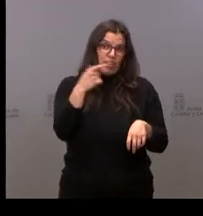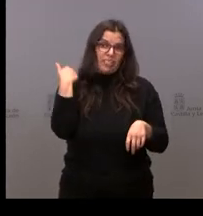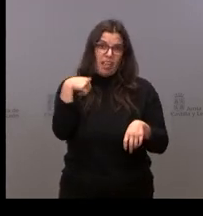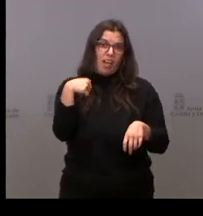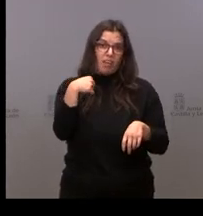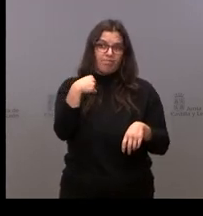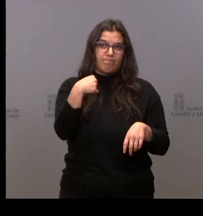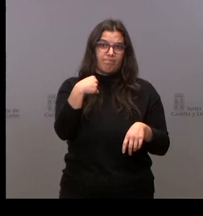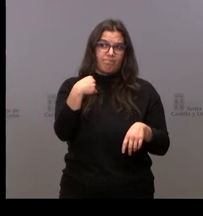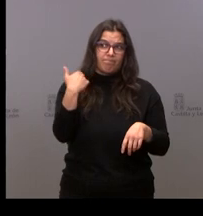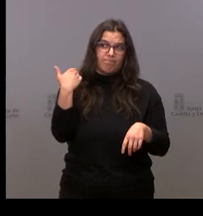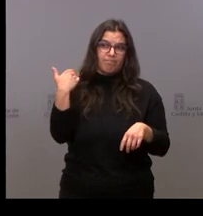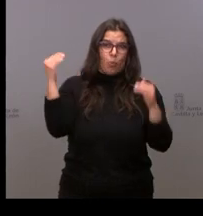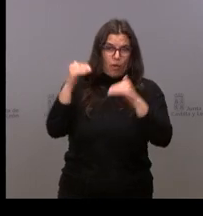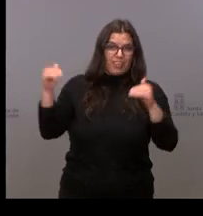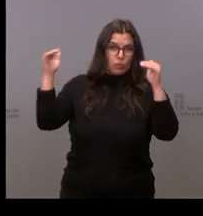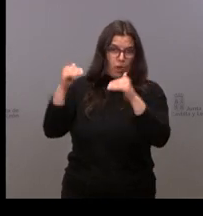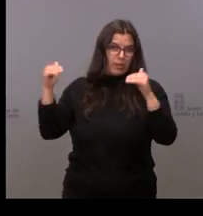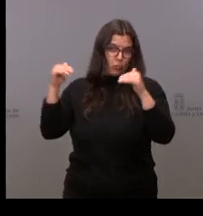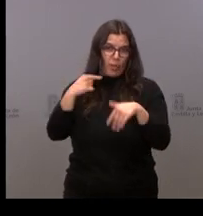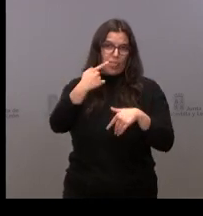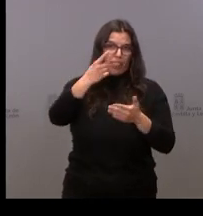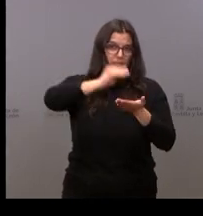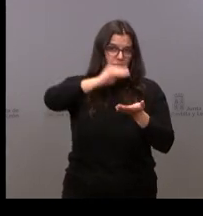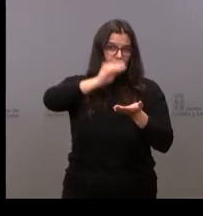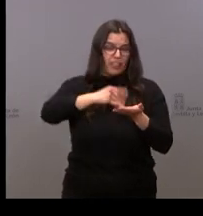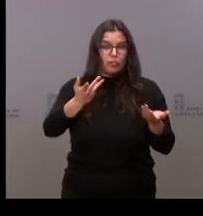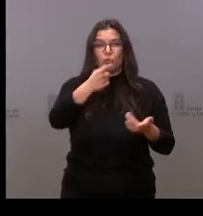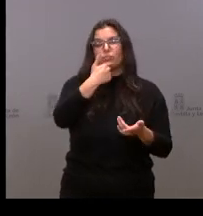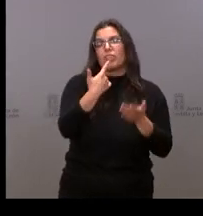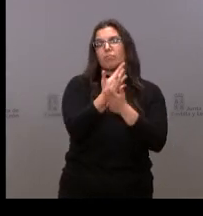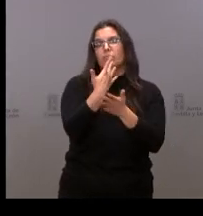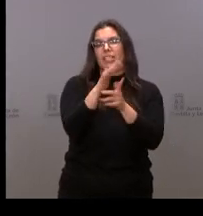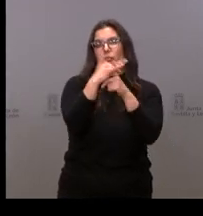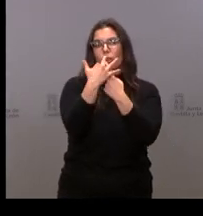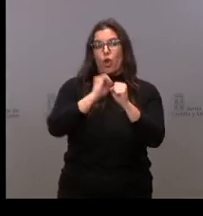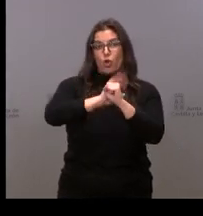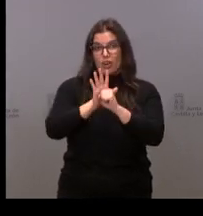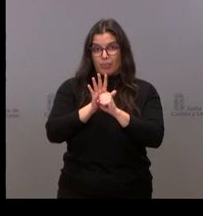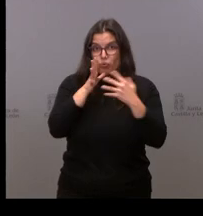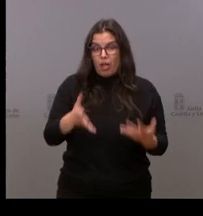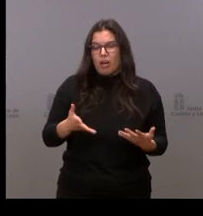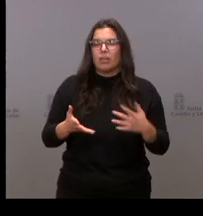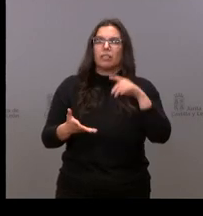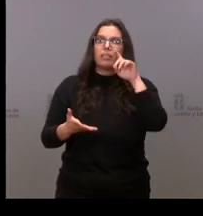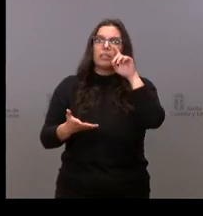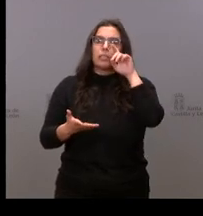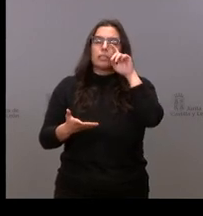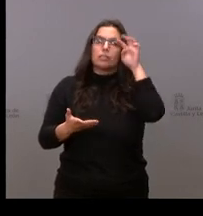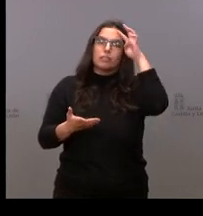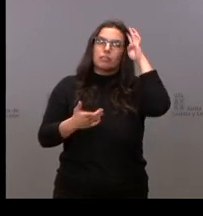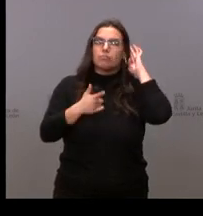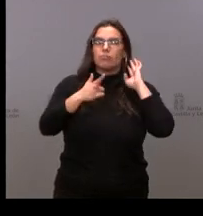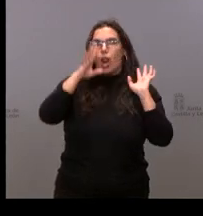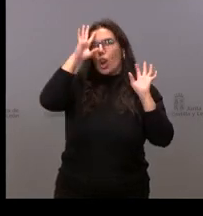durante varios jueves. Entonces, no sé si la situación que usted nos dibuja de la pandemia entra en la